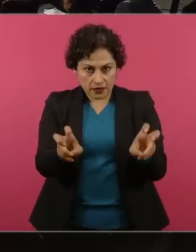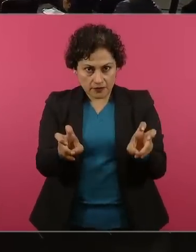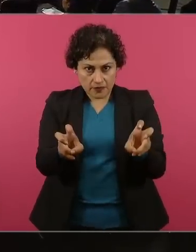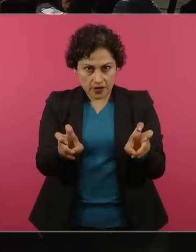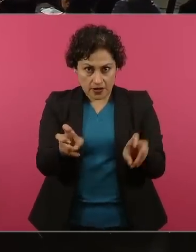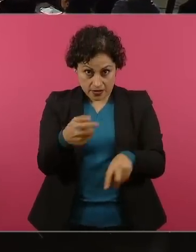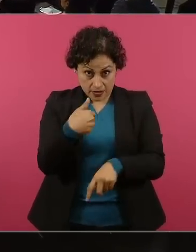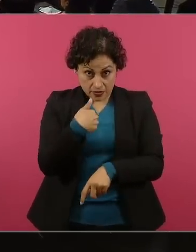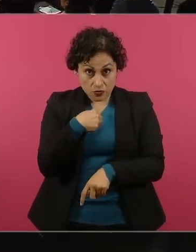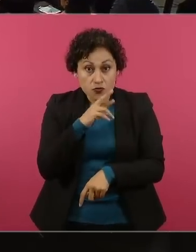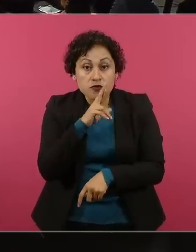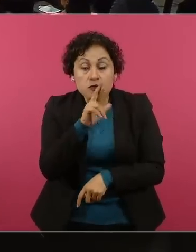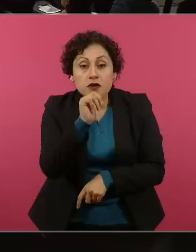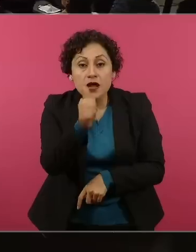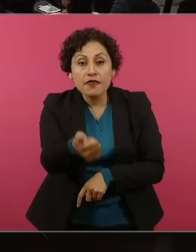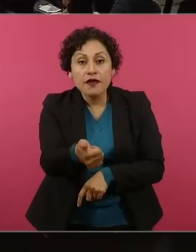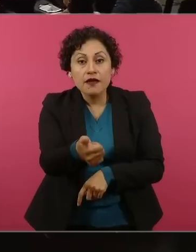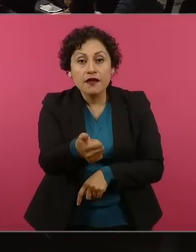no contesto